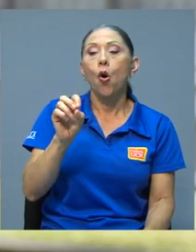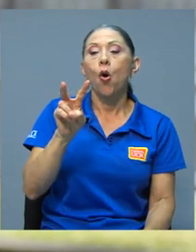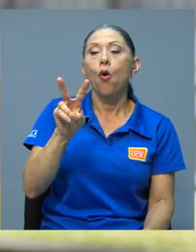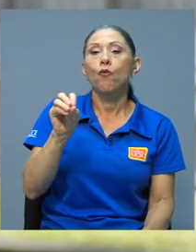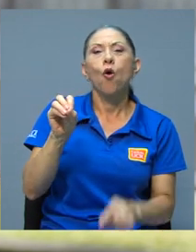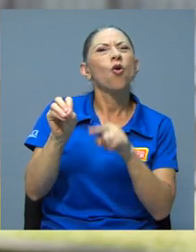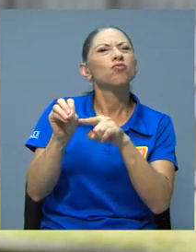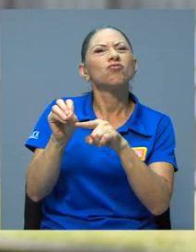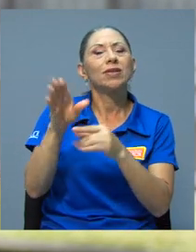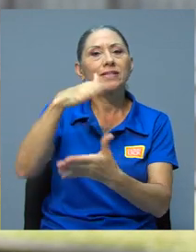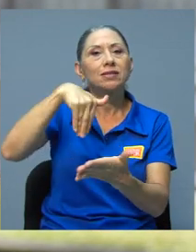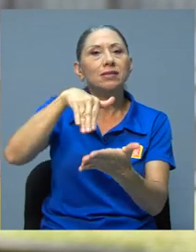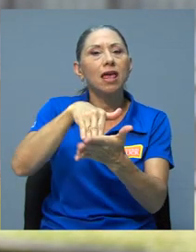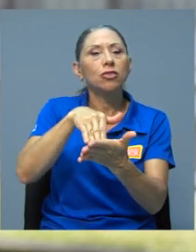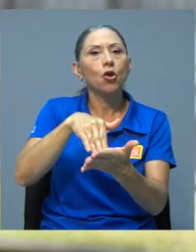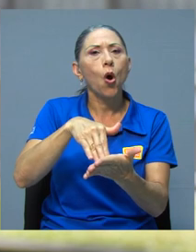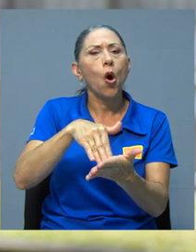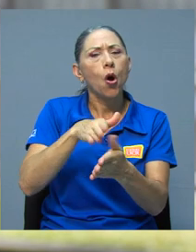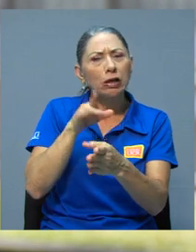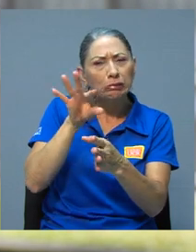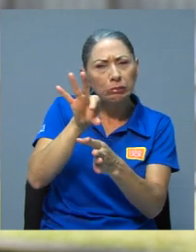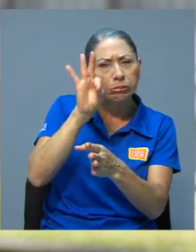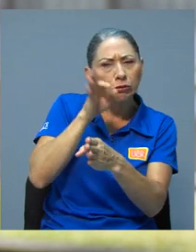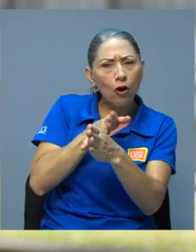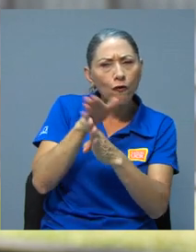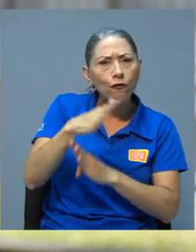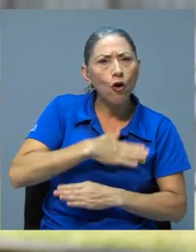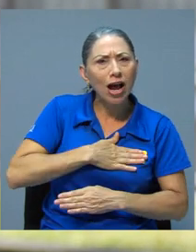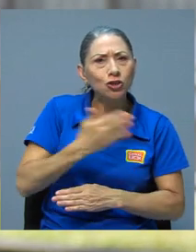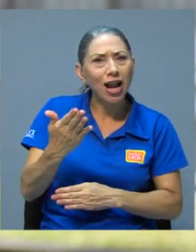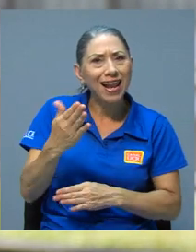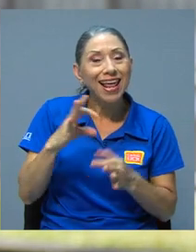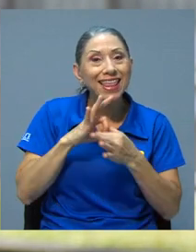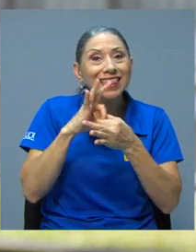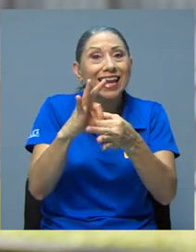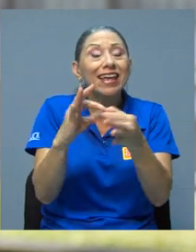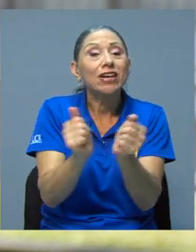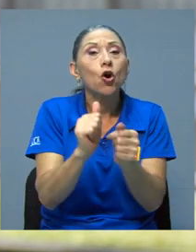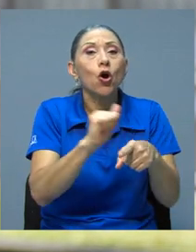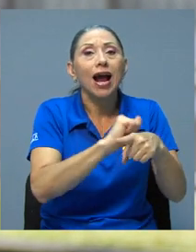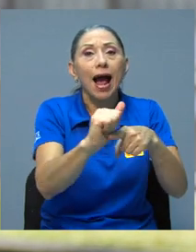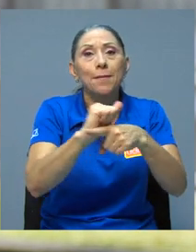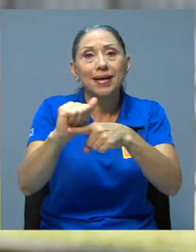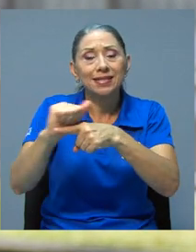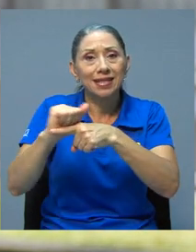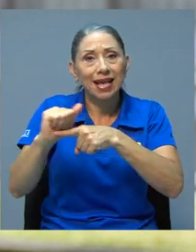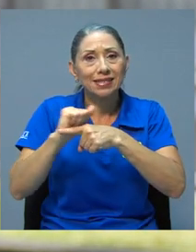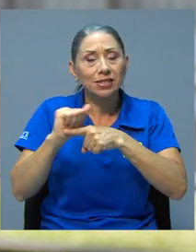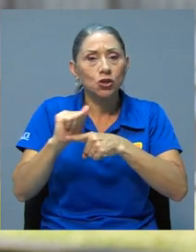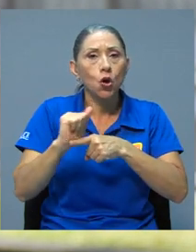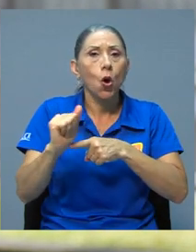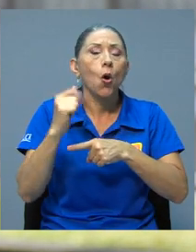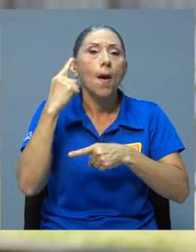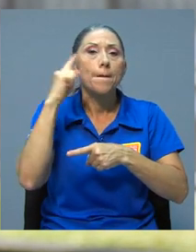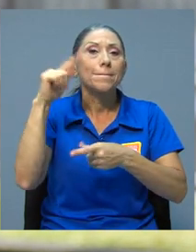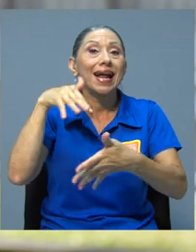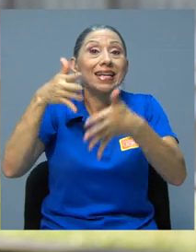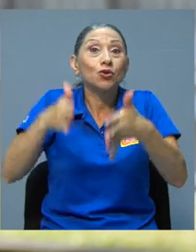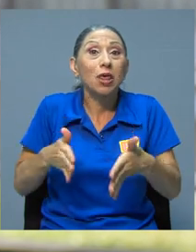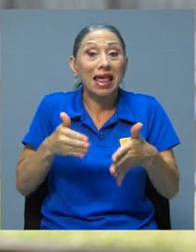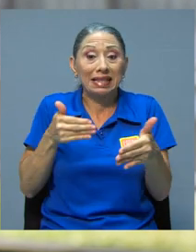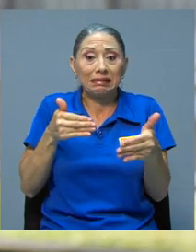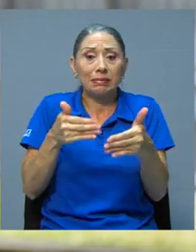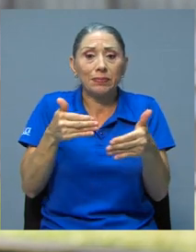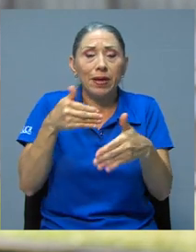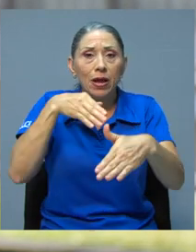COBO, que es el Centro Vocacional, que tiene que ver con toda esta capacitación que se le da a los estudiantes que